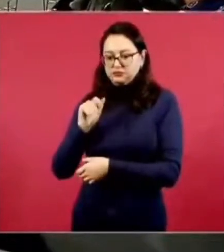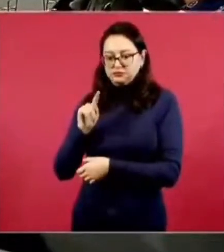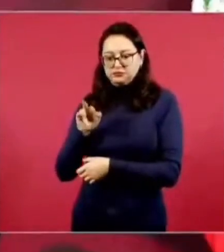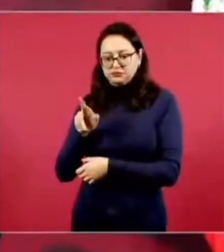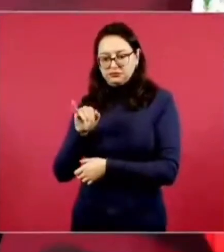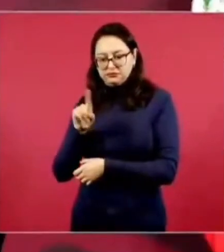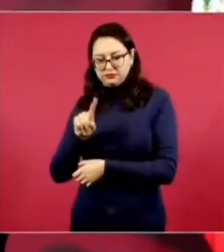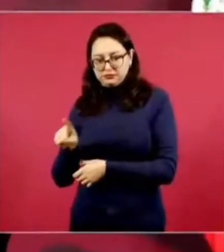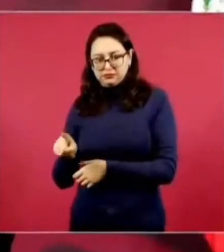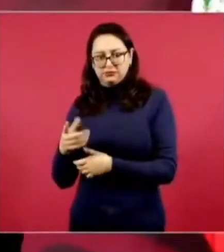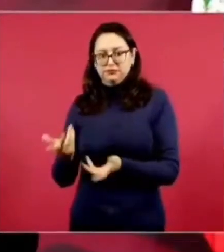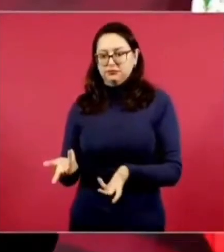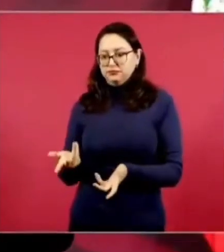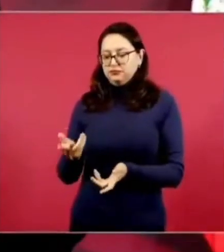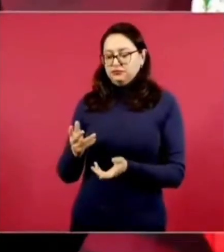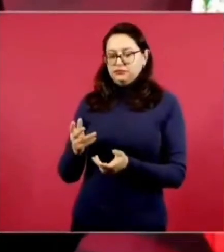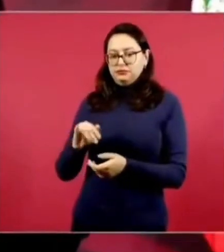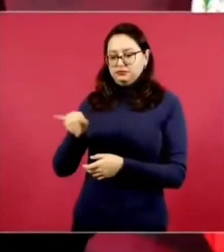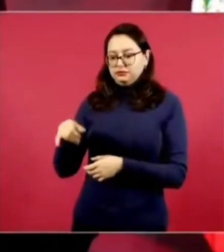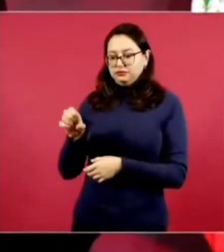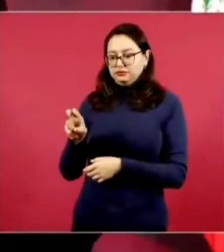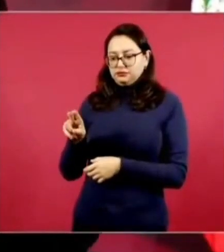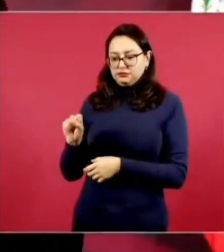para entonces no creo que